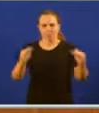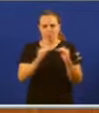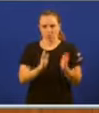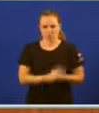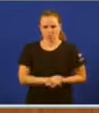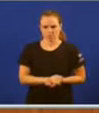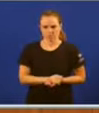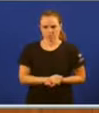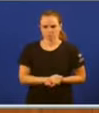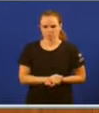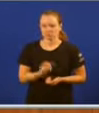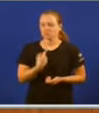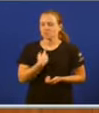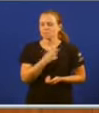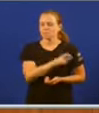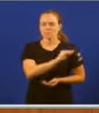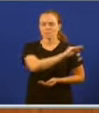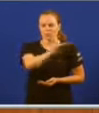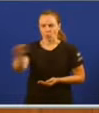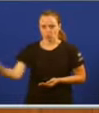as persoas que nos miran. De verdade